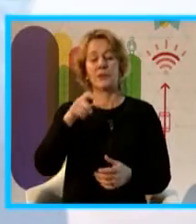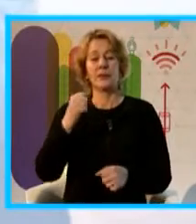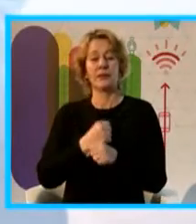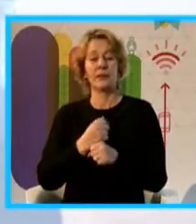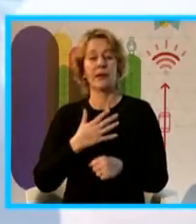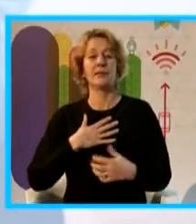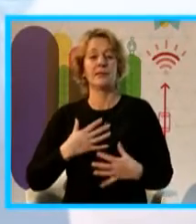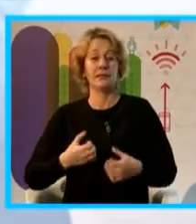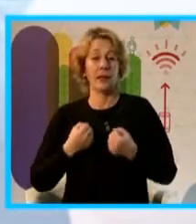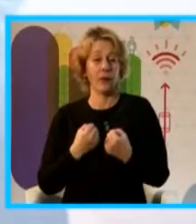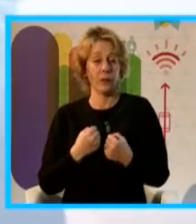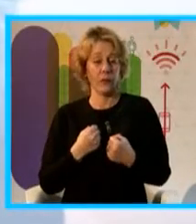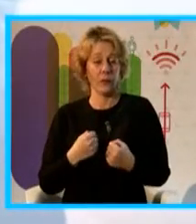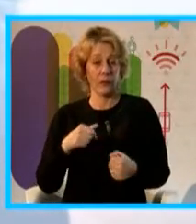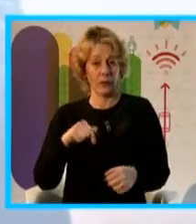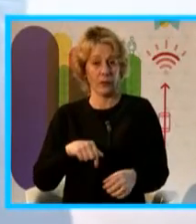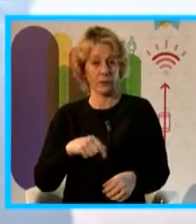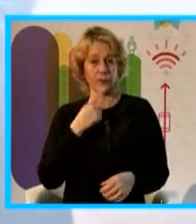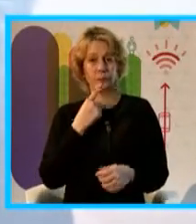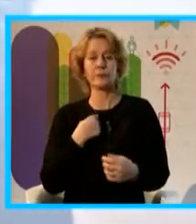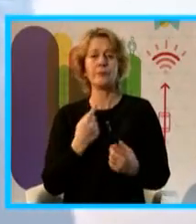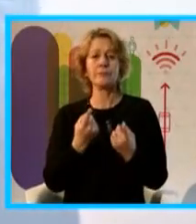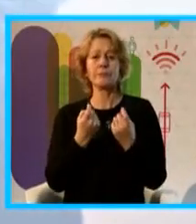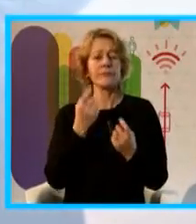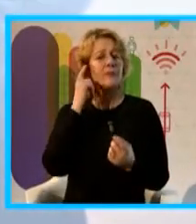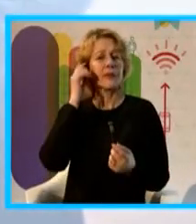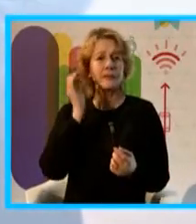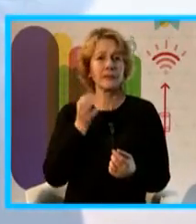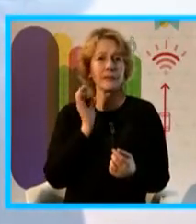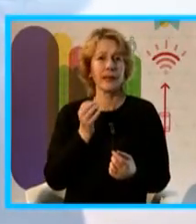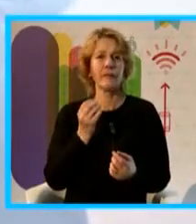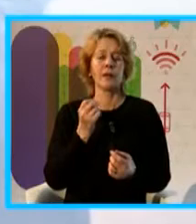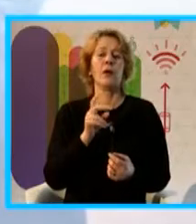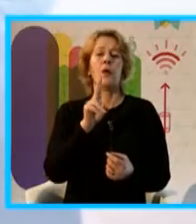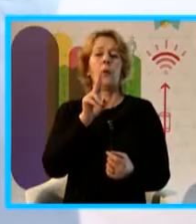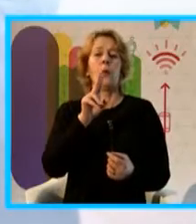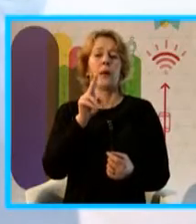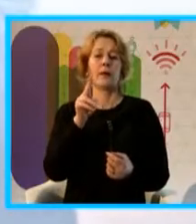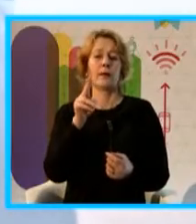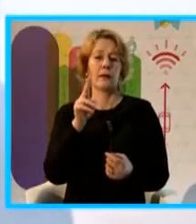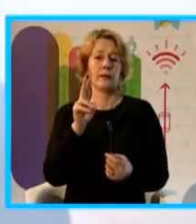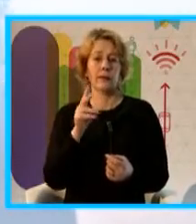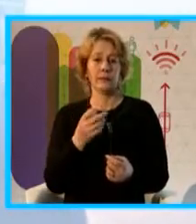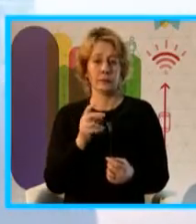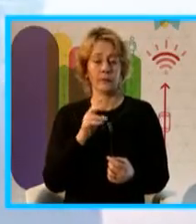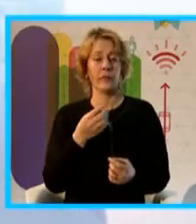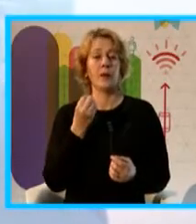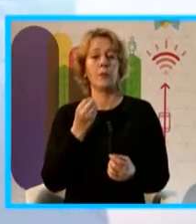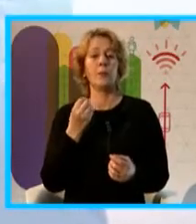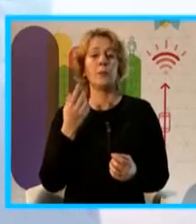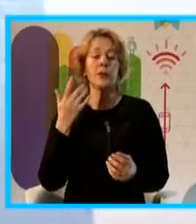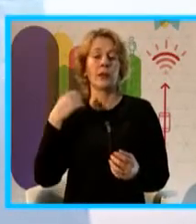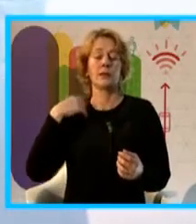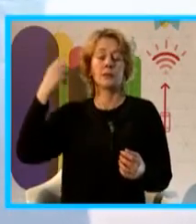había planteado la necesidad de tener datos confiables respecto a la radiación ultravioleta. Porque, claro, los datos de radiación